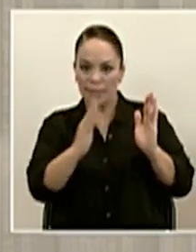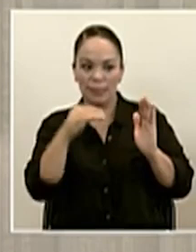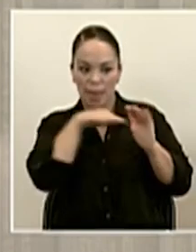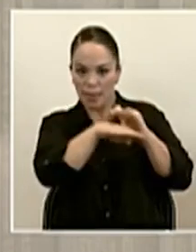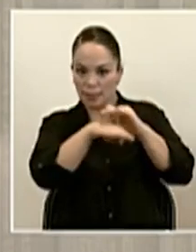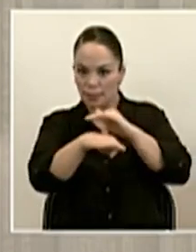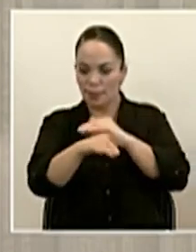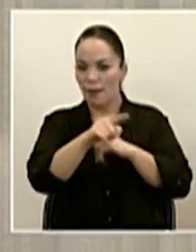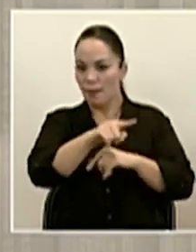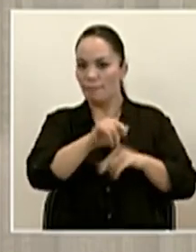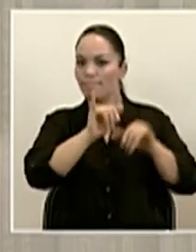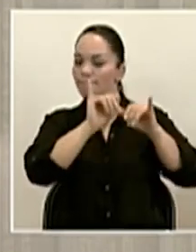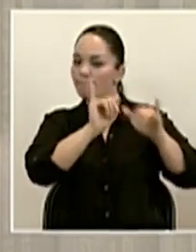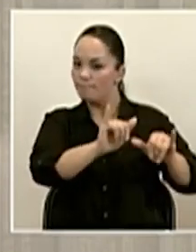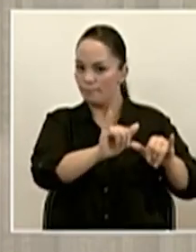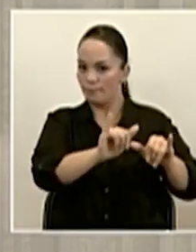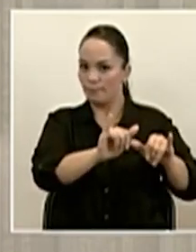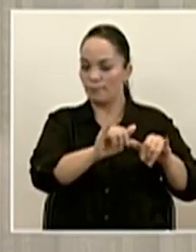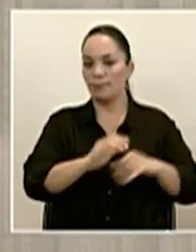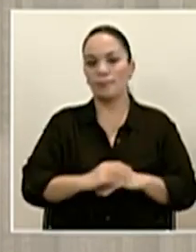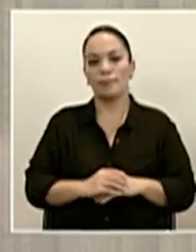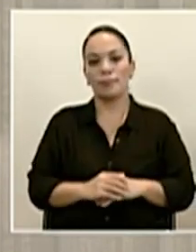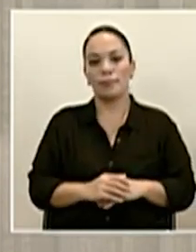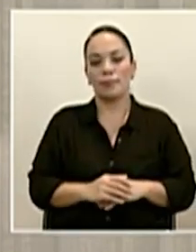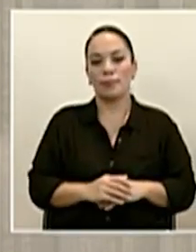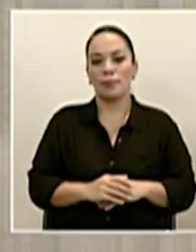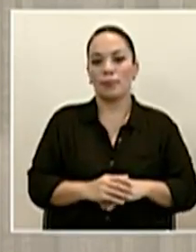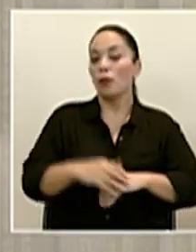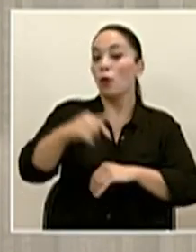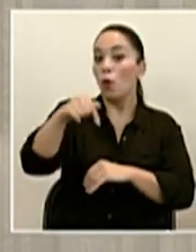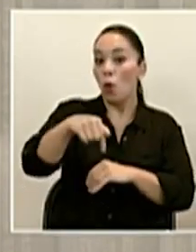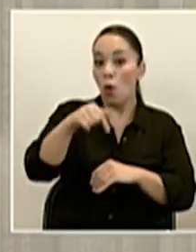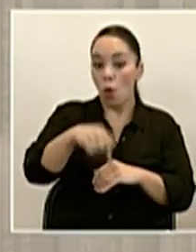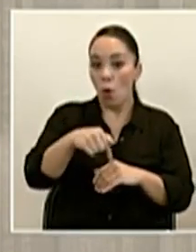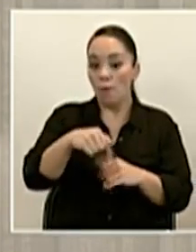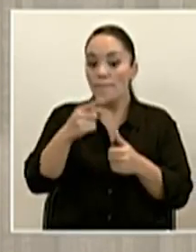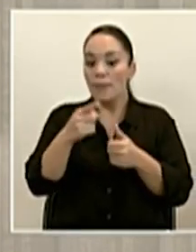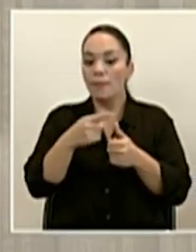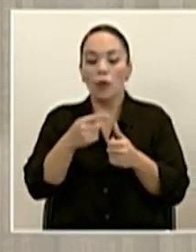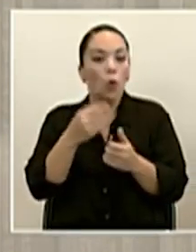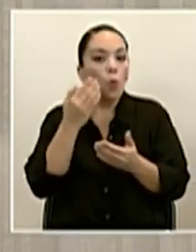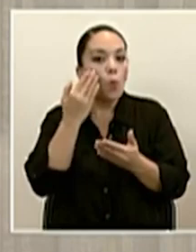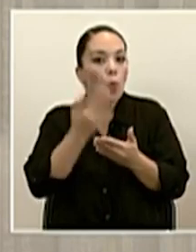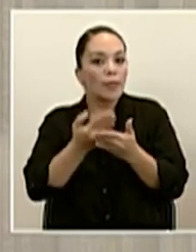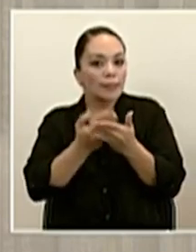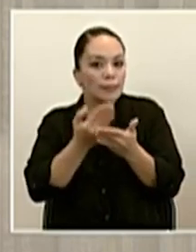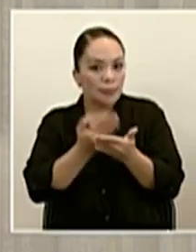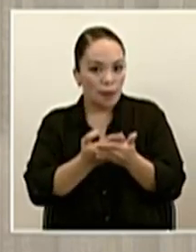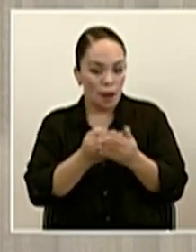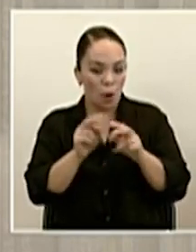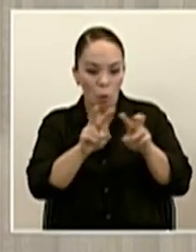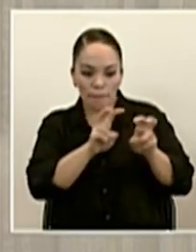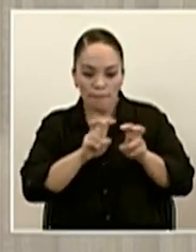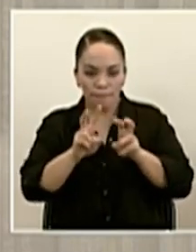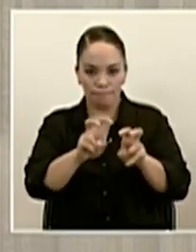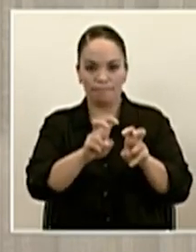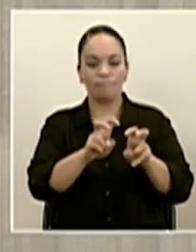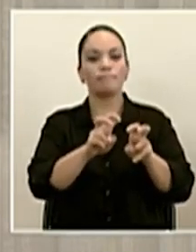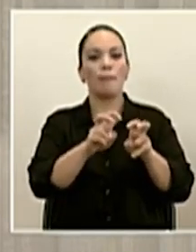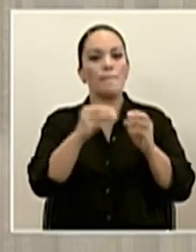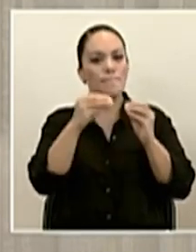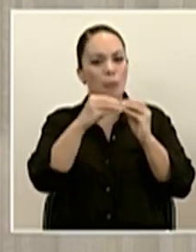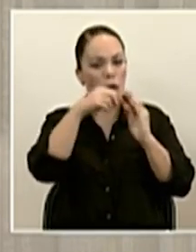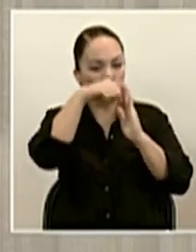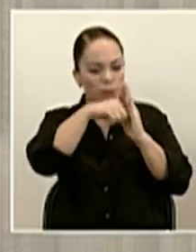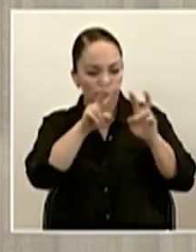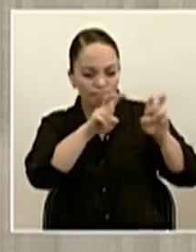ese estatus de cuarentena. Y hoy se hace el muestreo, se hace el análisis